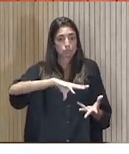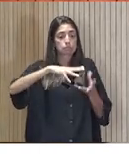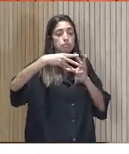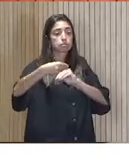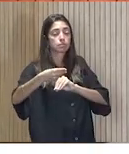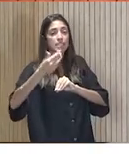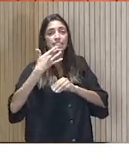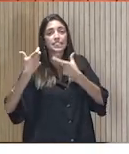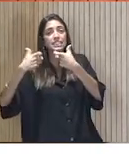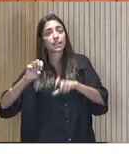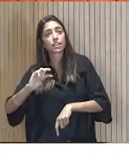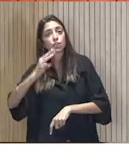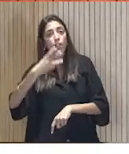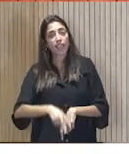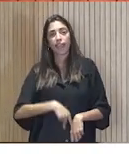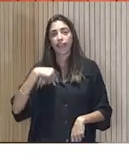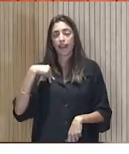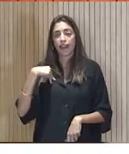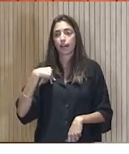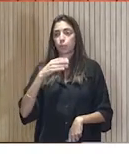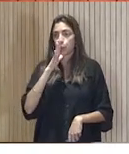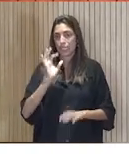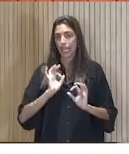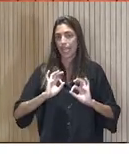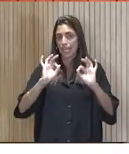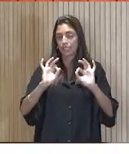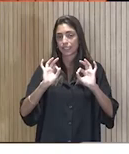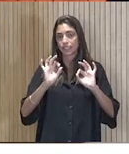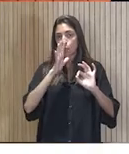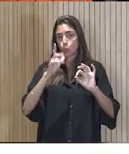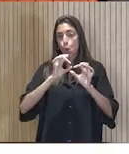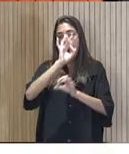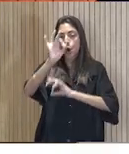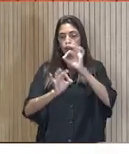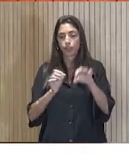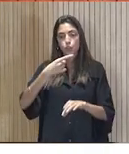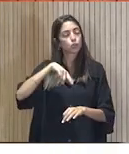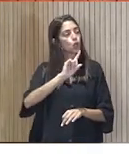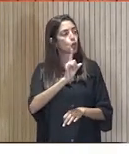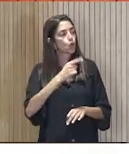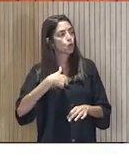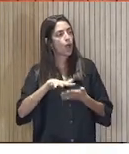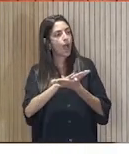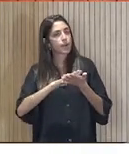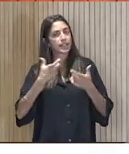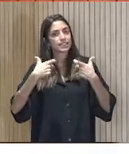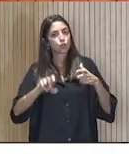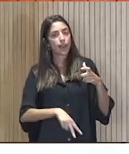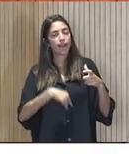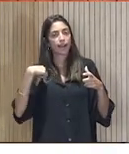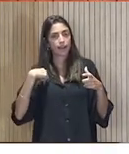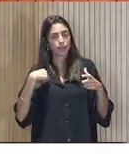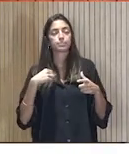al tercer sector en general, porque es así, o nuestra organización en… No, quiero hablar del sector en general. Sí, pues del sector en general.